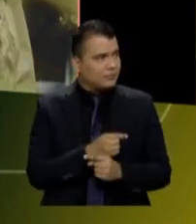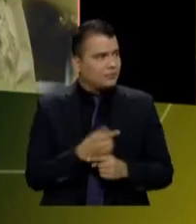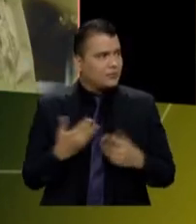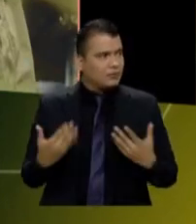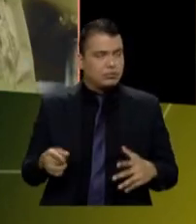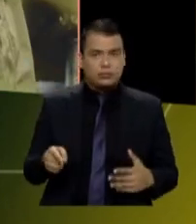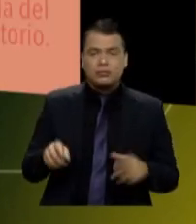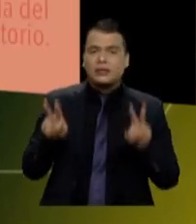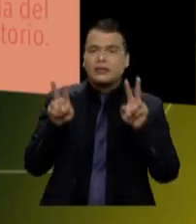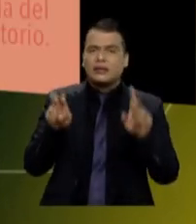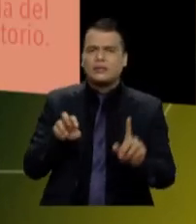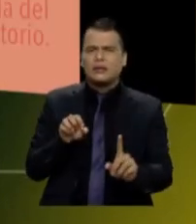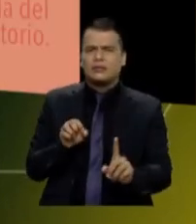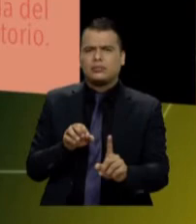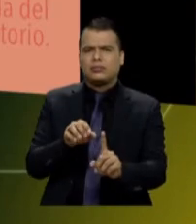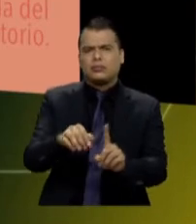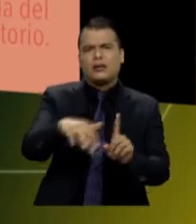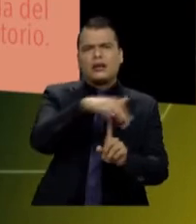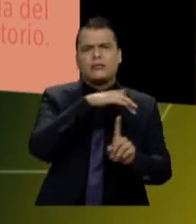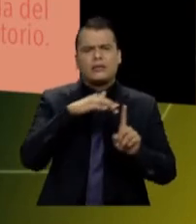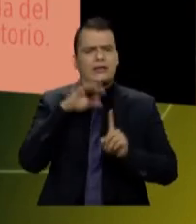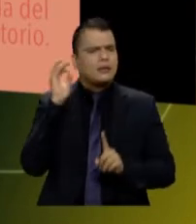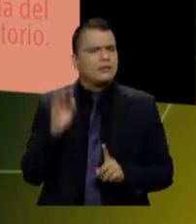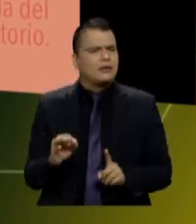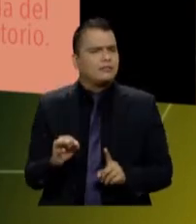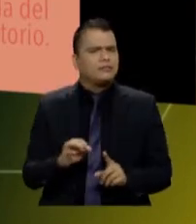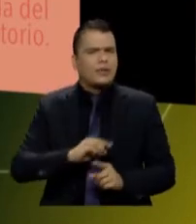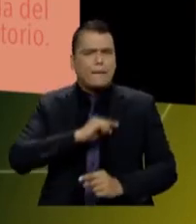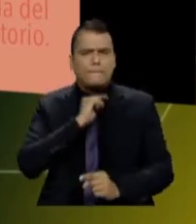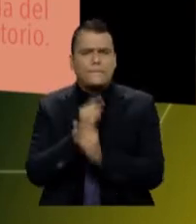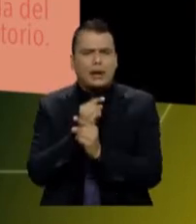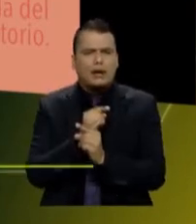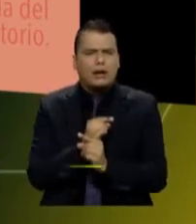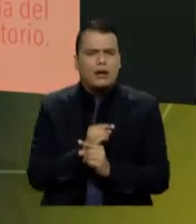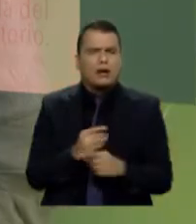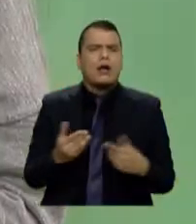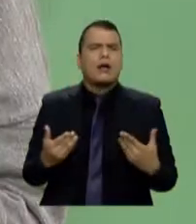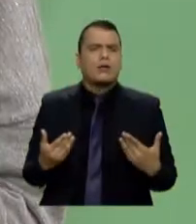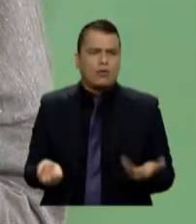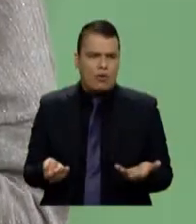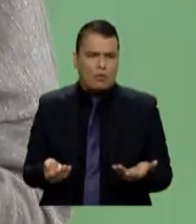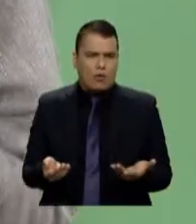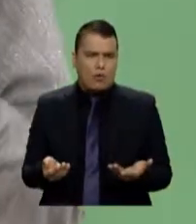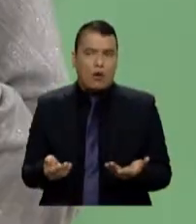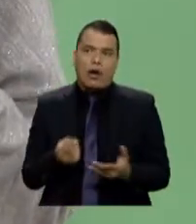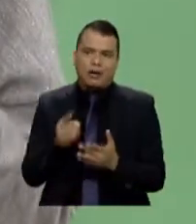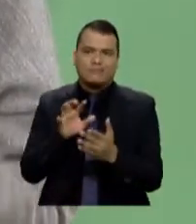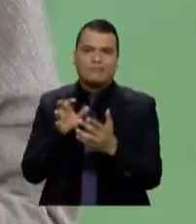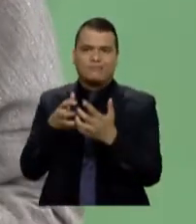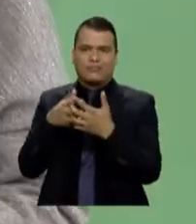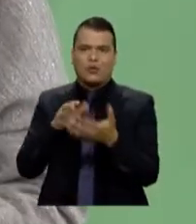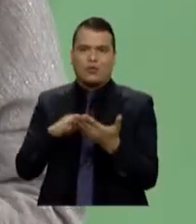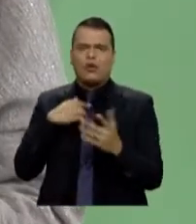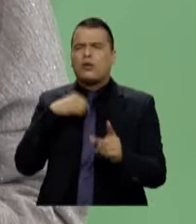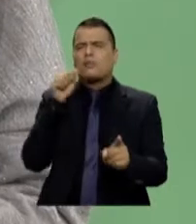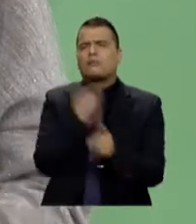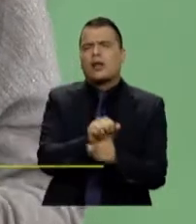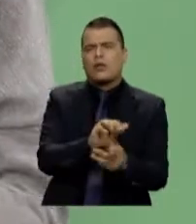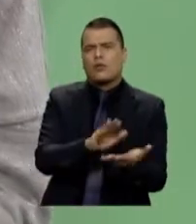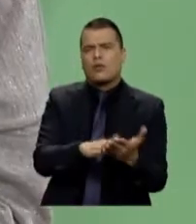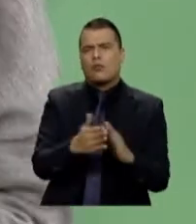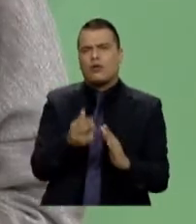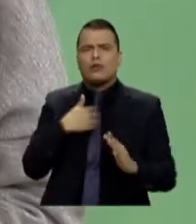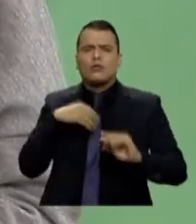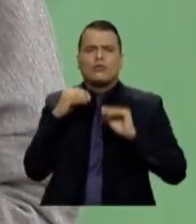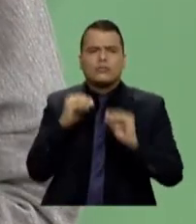intervenciones ambientales no llegan a un feliz término cuando no están en acuerdo con la comunidad, cuando no le enseñamos a la comunidad